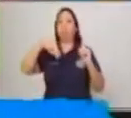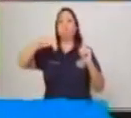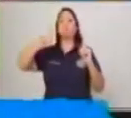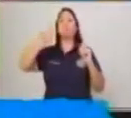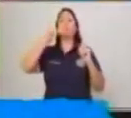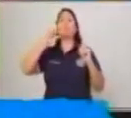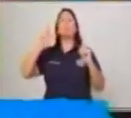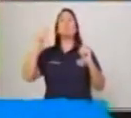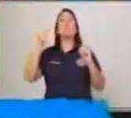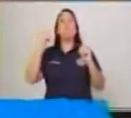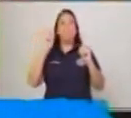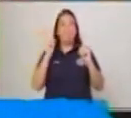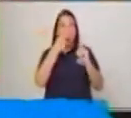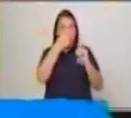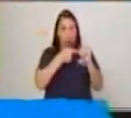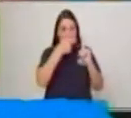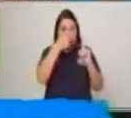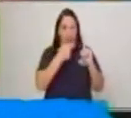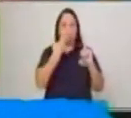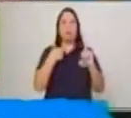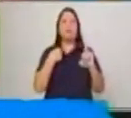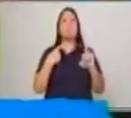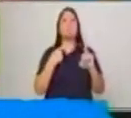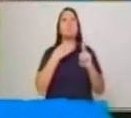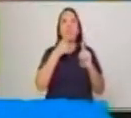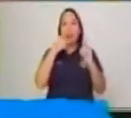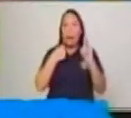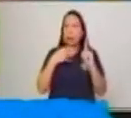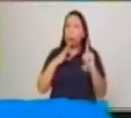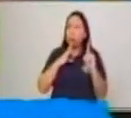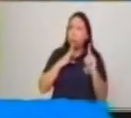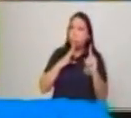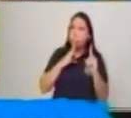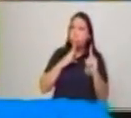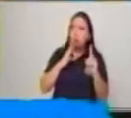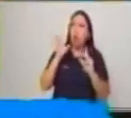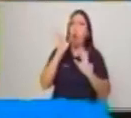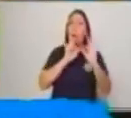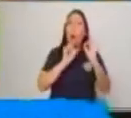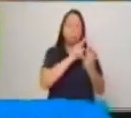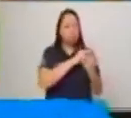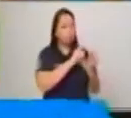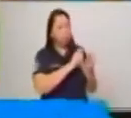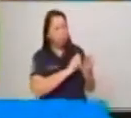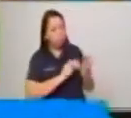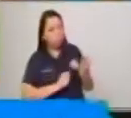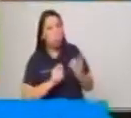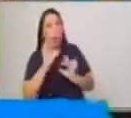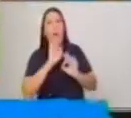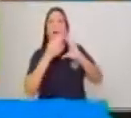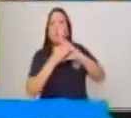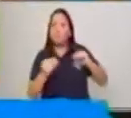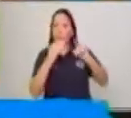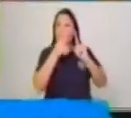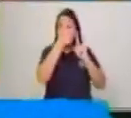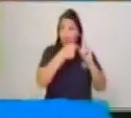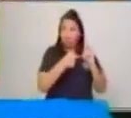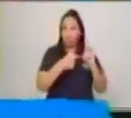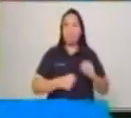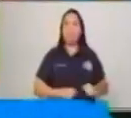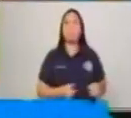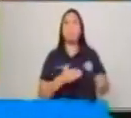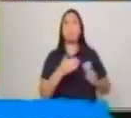personajes que está participando en la historia o bien alguien ajeno que solo está contando. Vamos a seguir con el otro elemento que es la